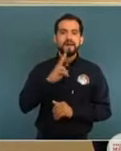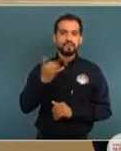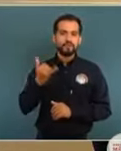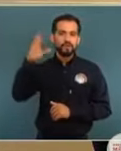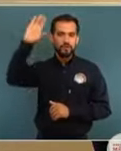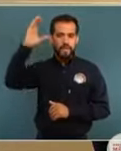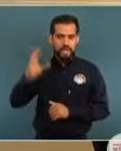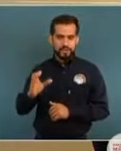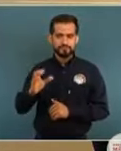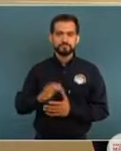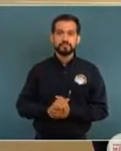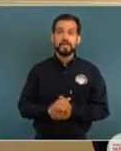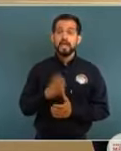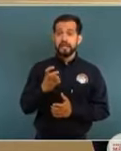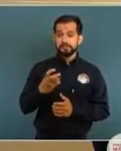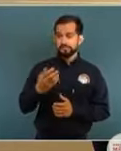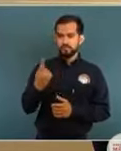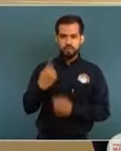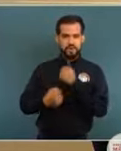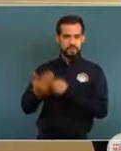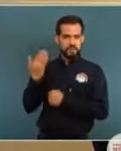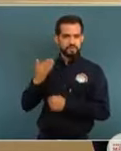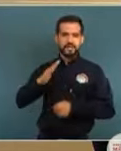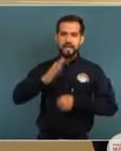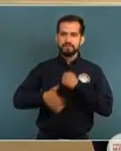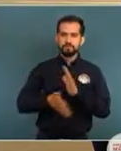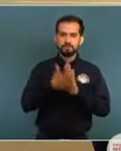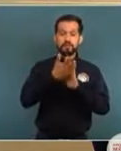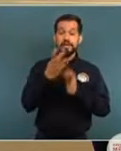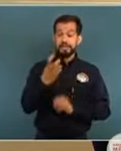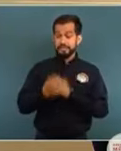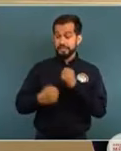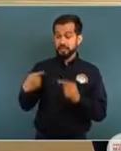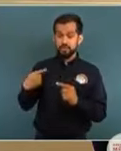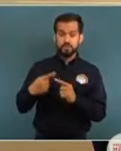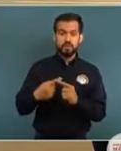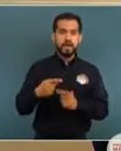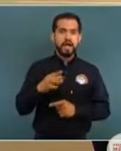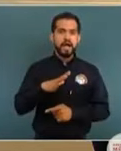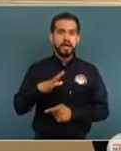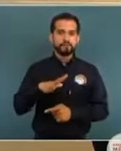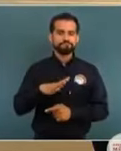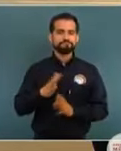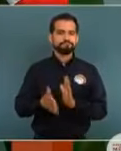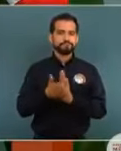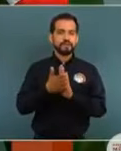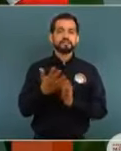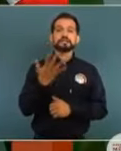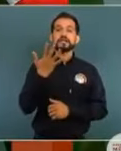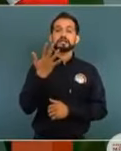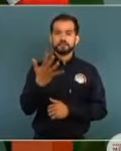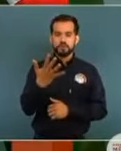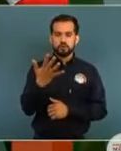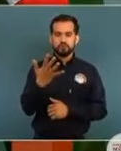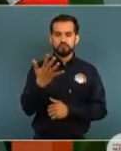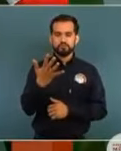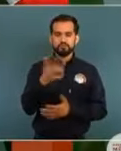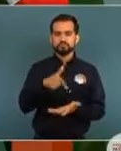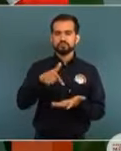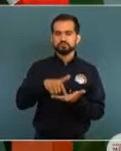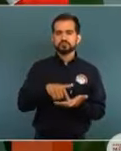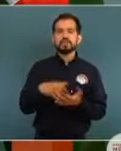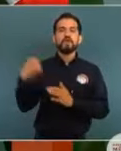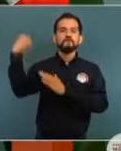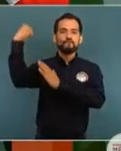y en Culiacán, estos se concluyeron el año pasado. En este año están en construcción cinco de